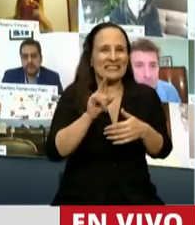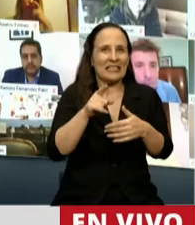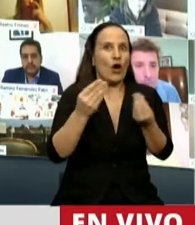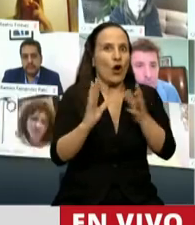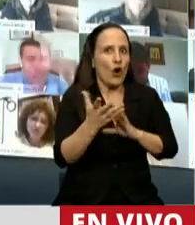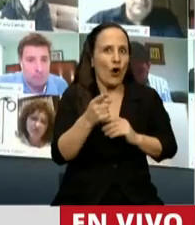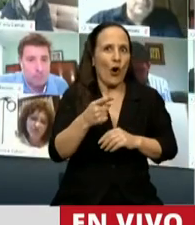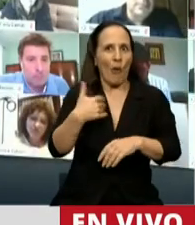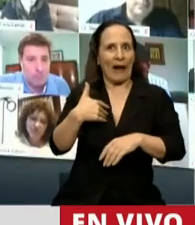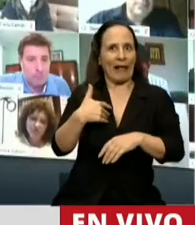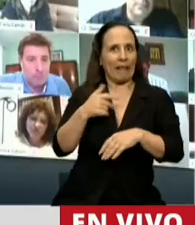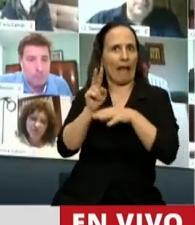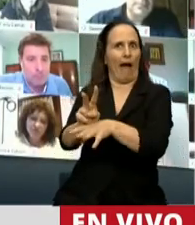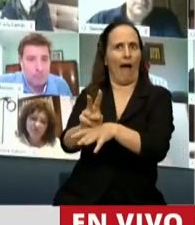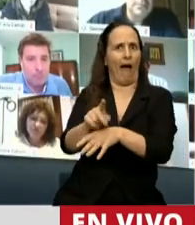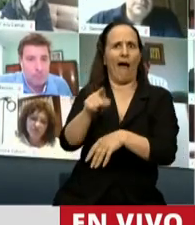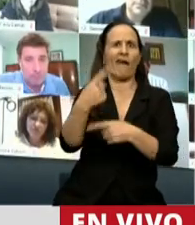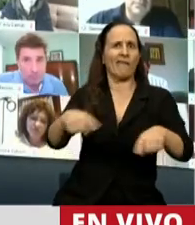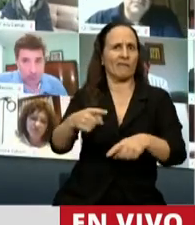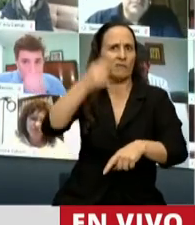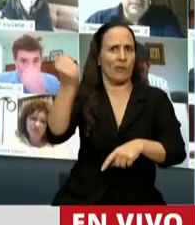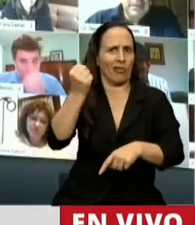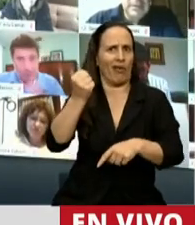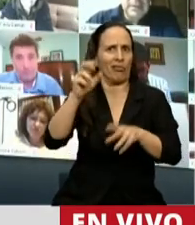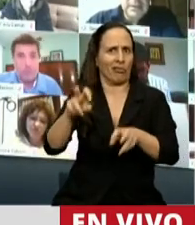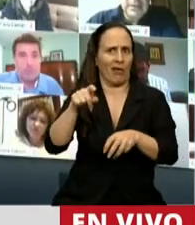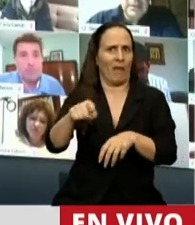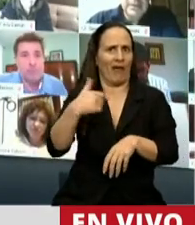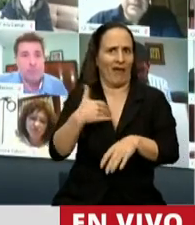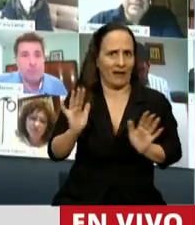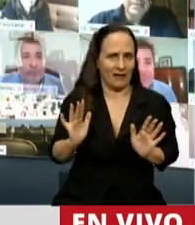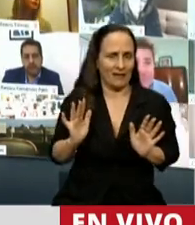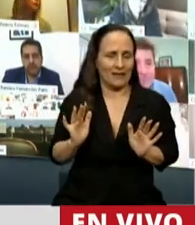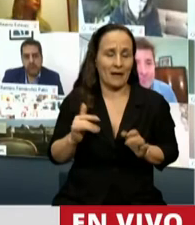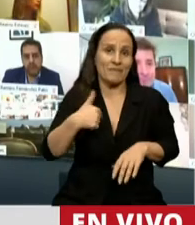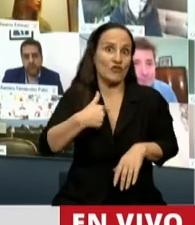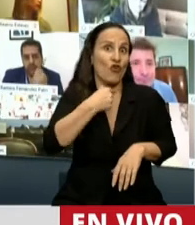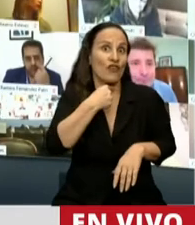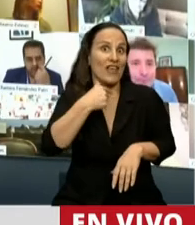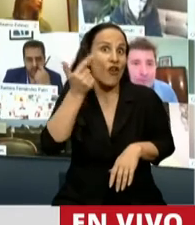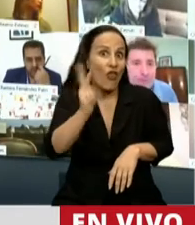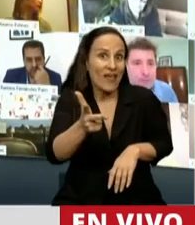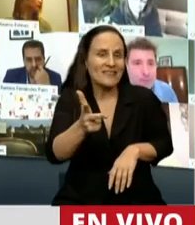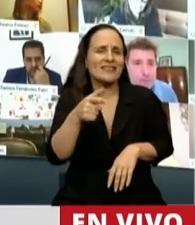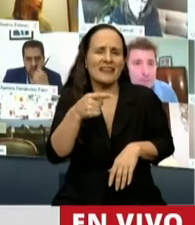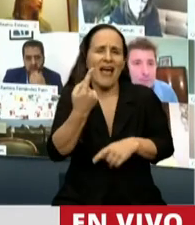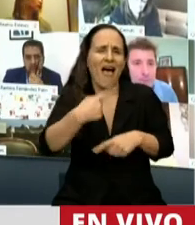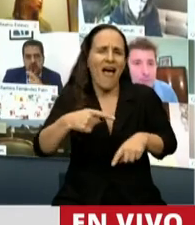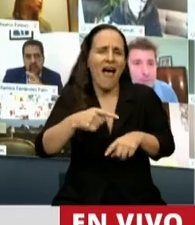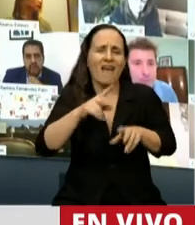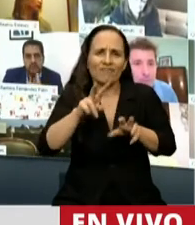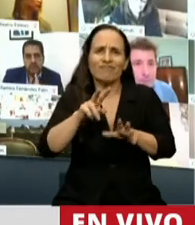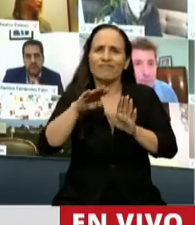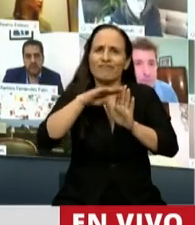de defender con plenitud sus intereses. Yo quiero decir que hay pasos importantes.